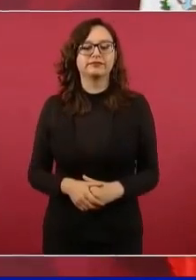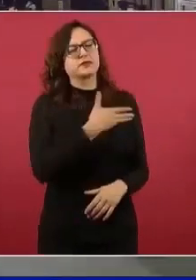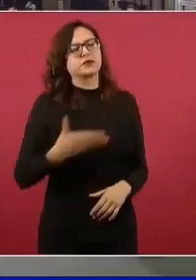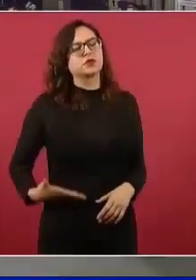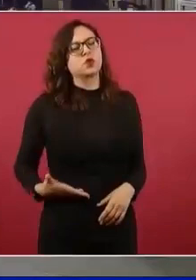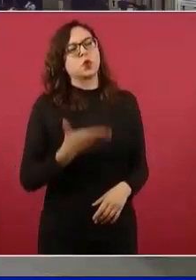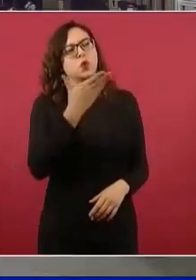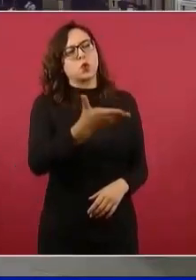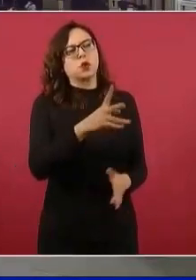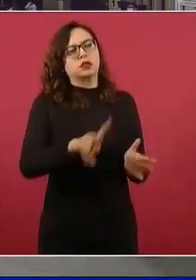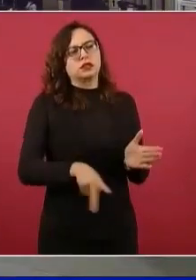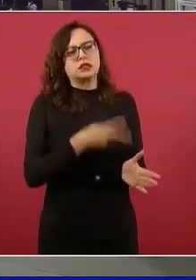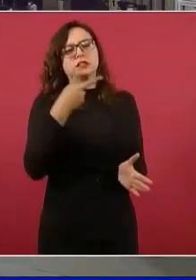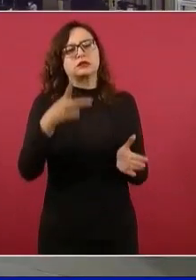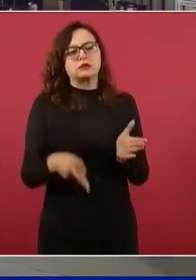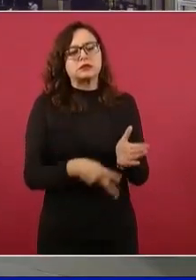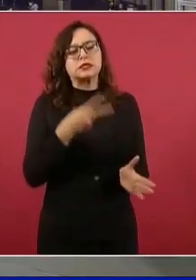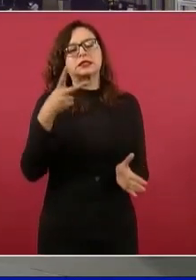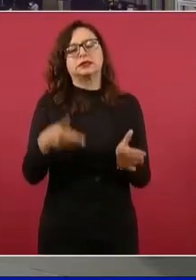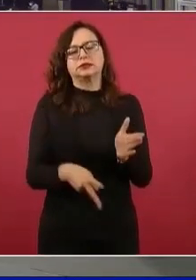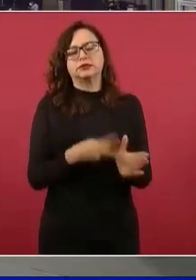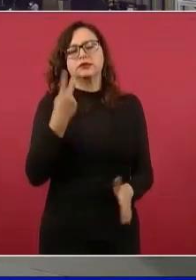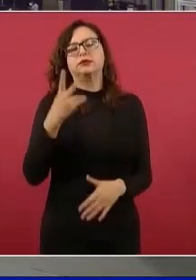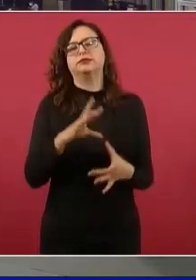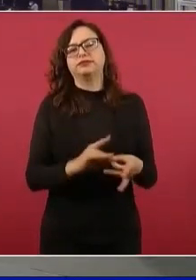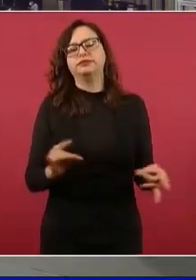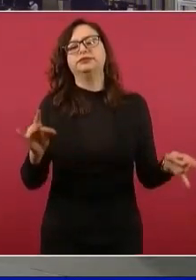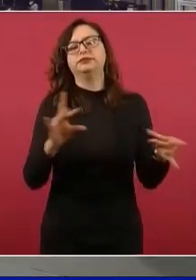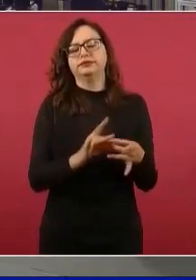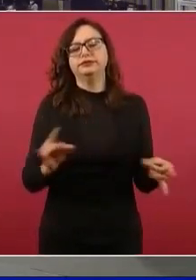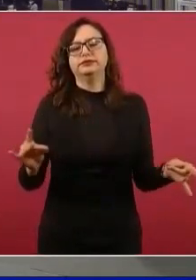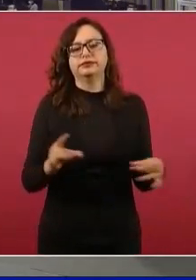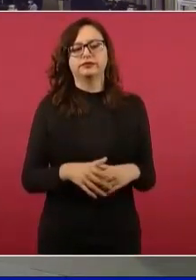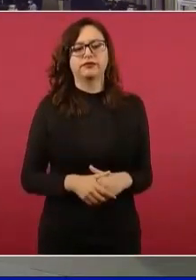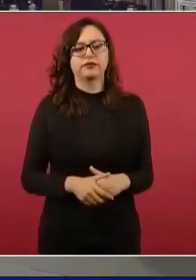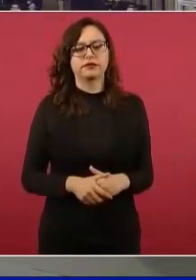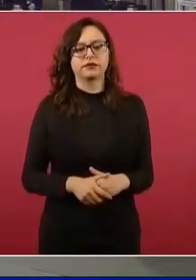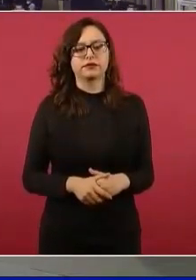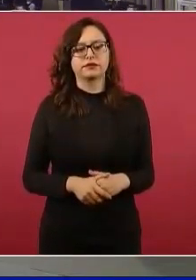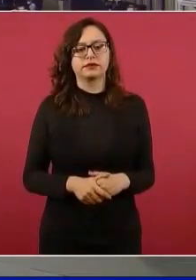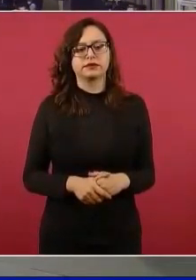en varias ocasiones, justo… Miren,